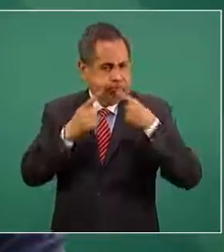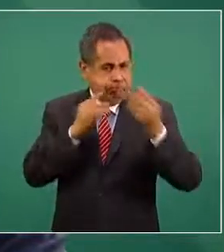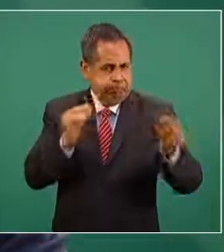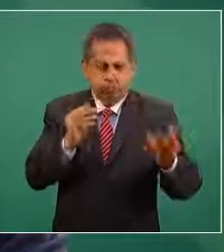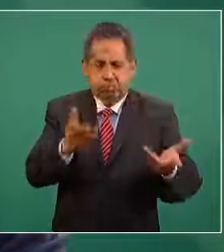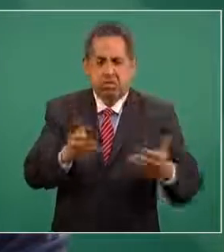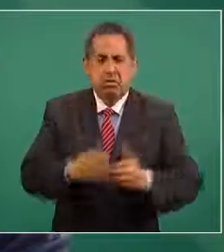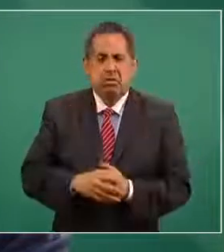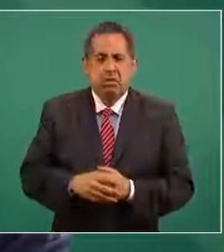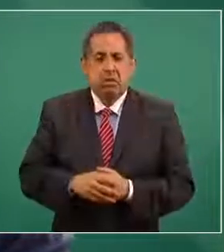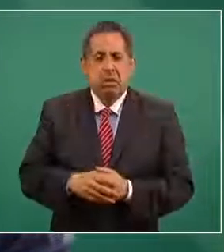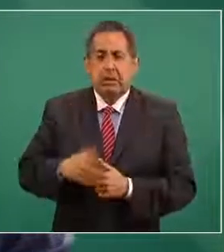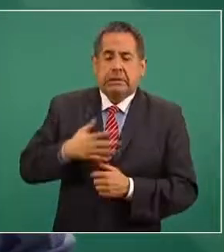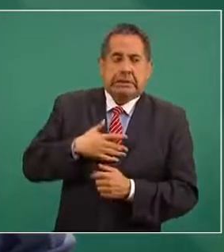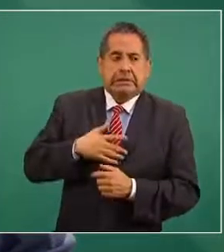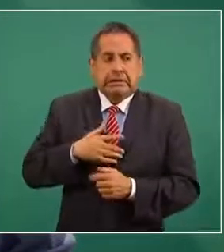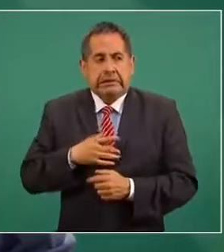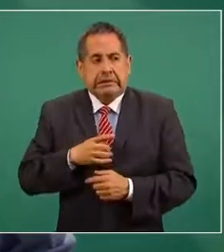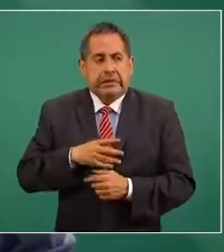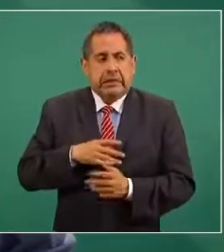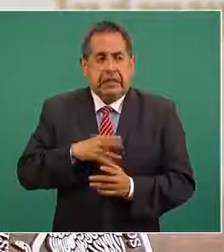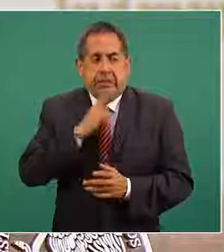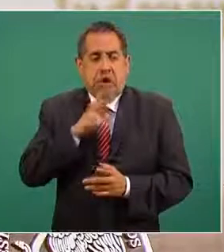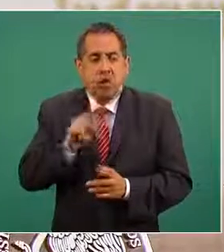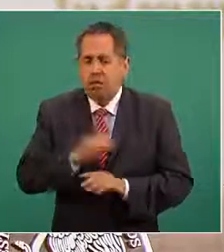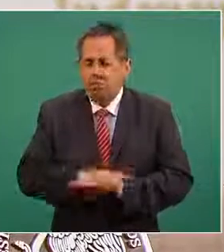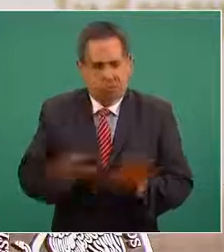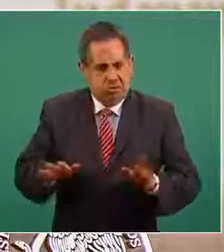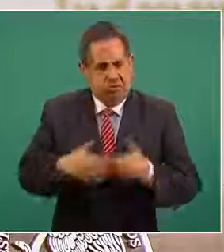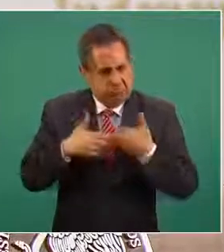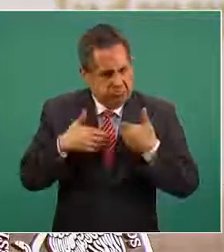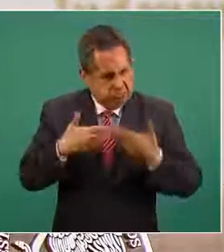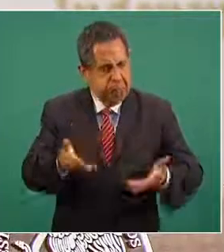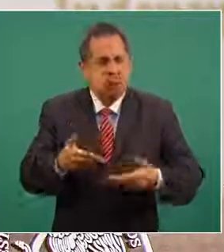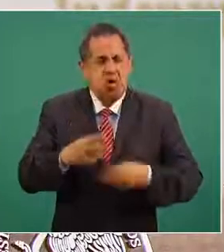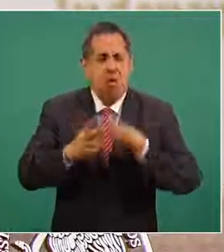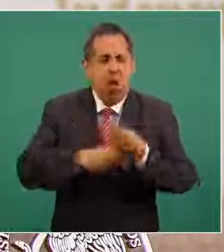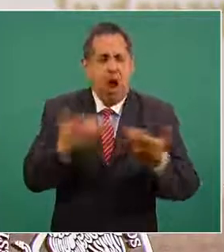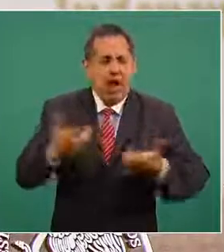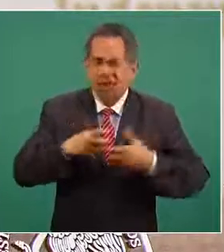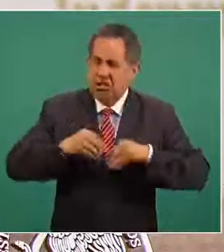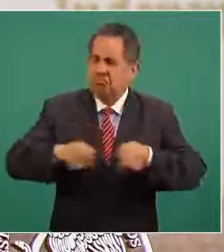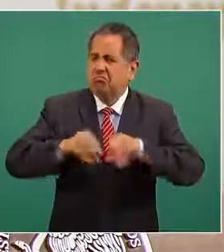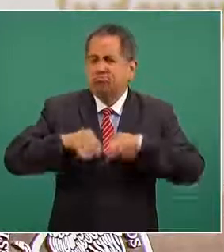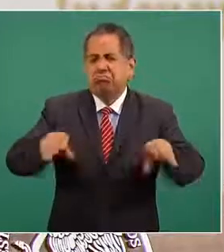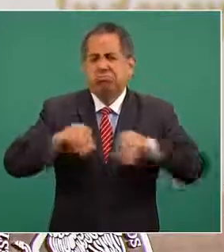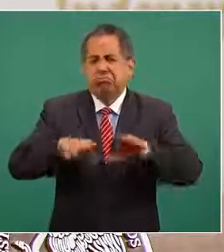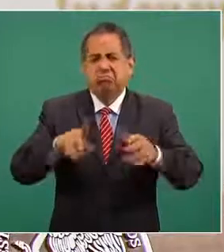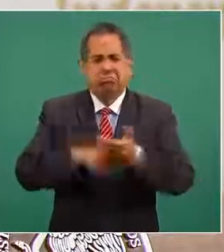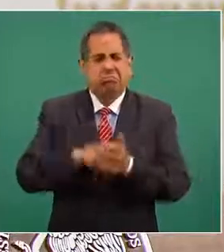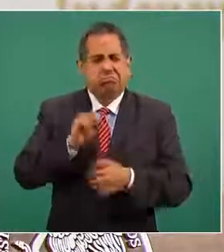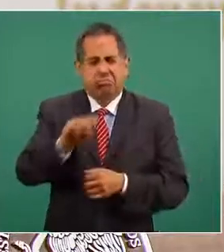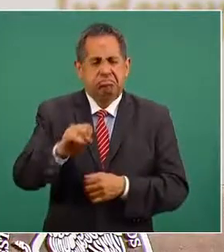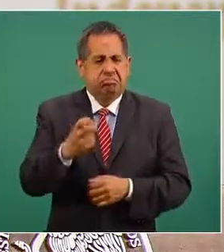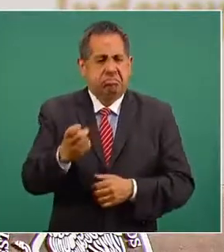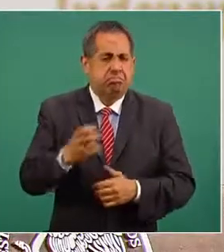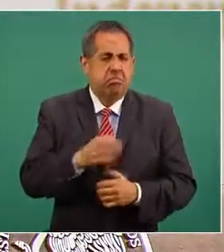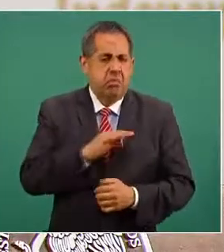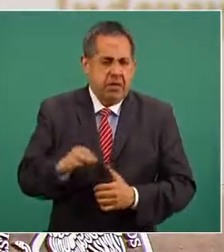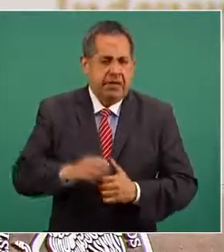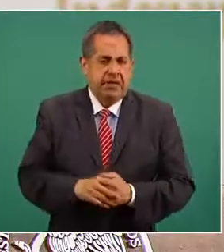porque el que nada debe nada teme entonces sí vamos a actuar de esta